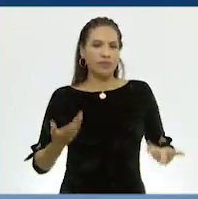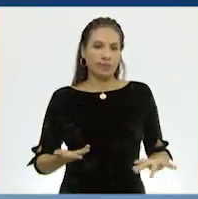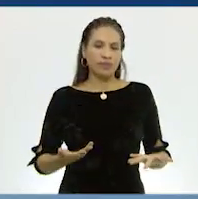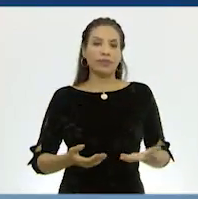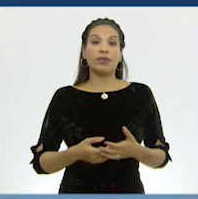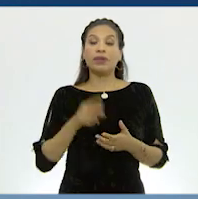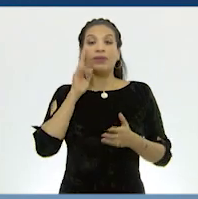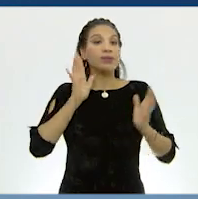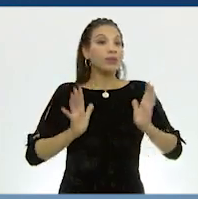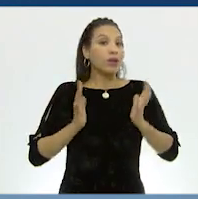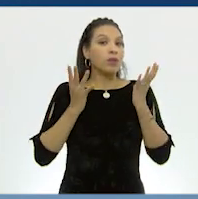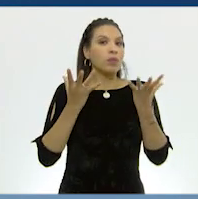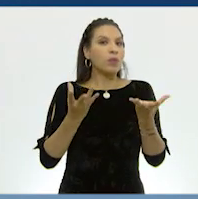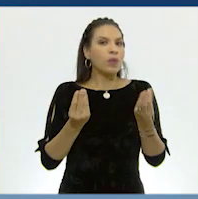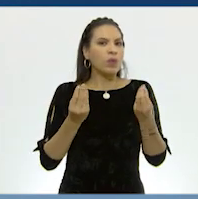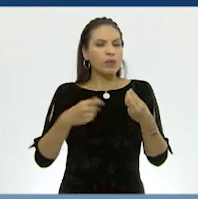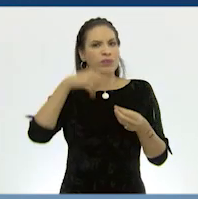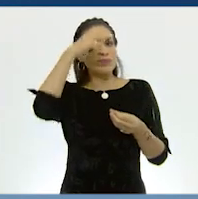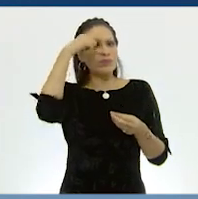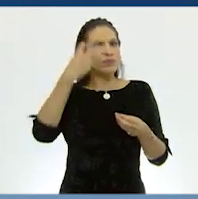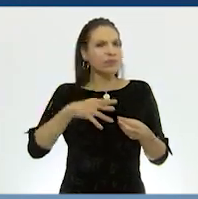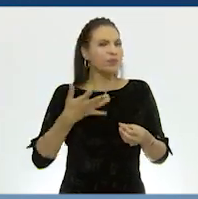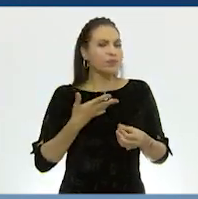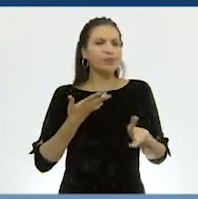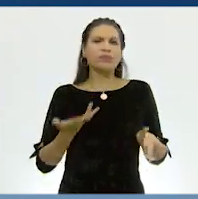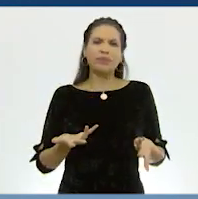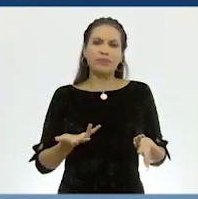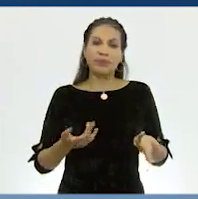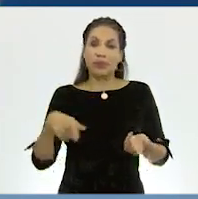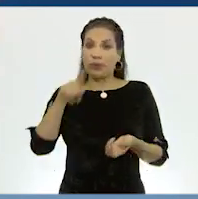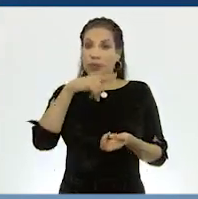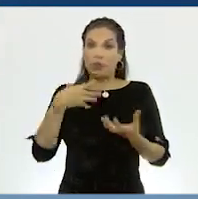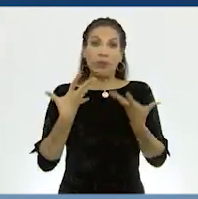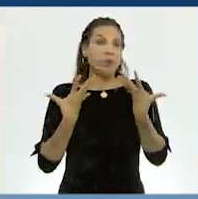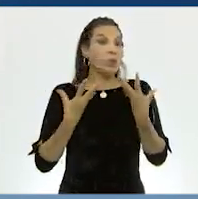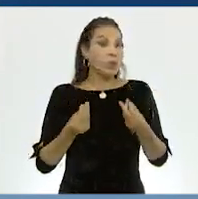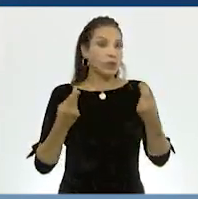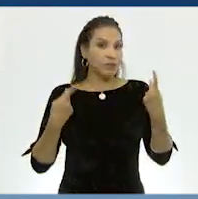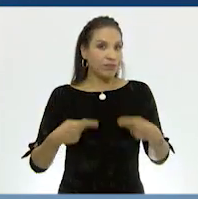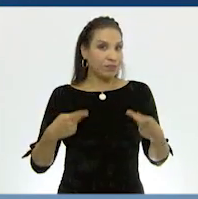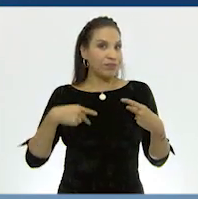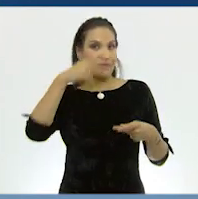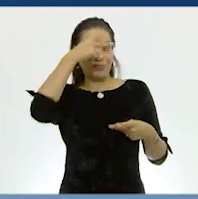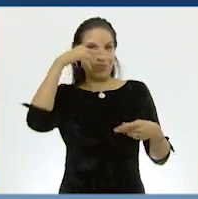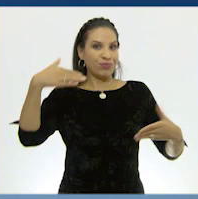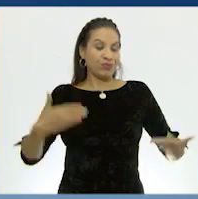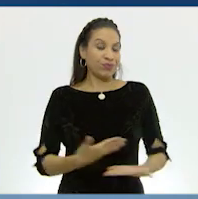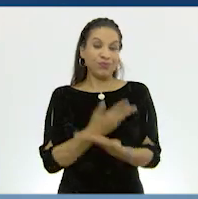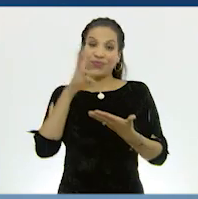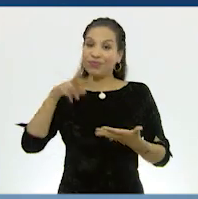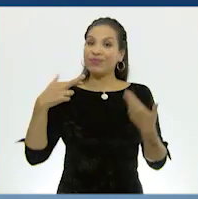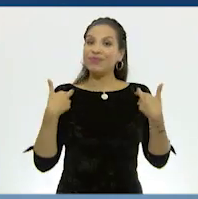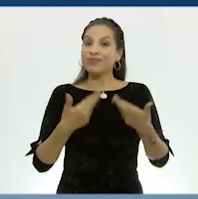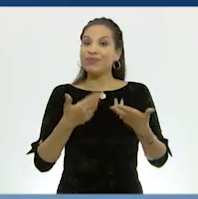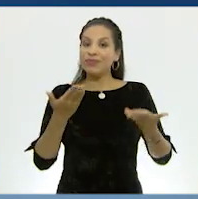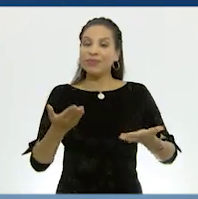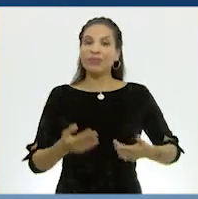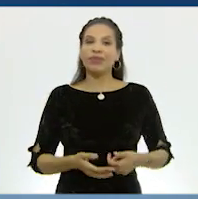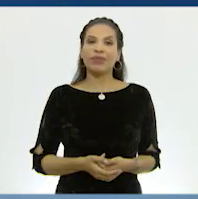sorprende mucho que se encuentre México. O sea que somos bastantes mexicanos, ¿verdad, maestro?